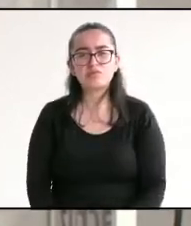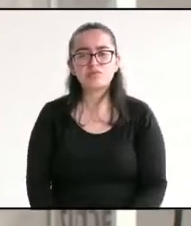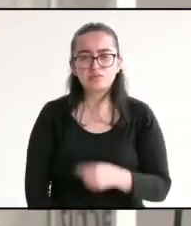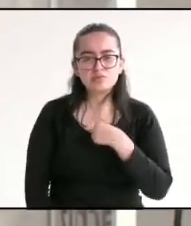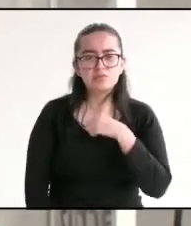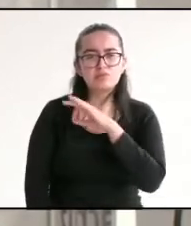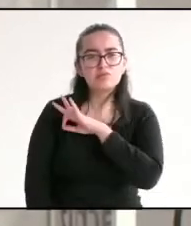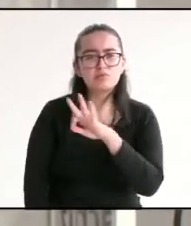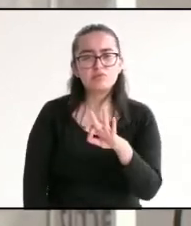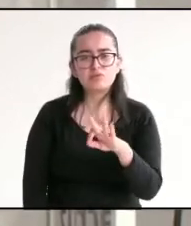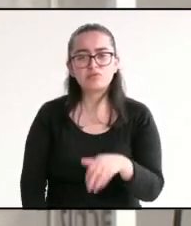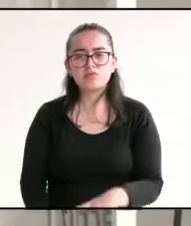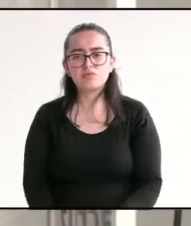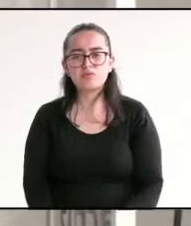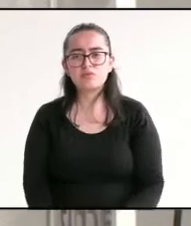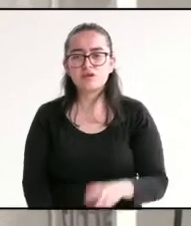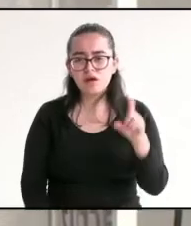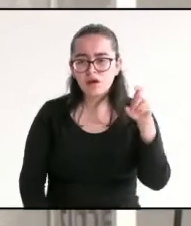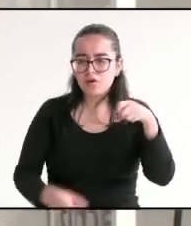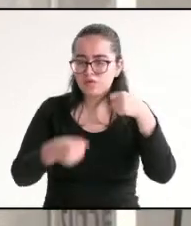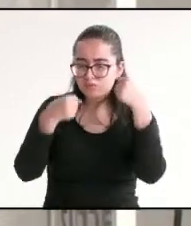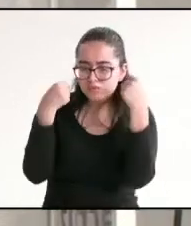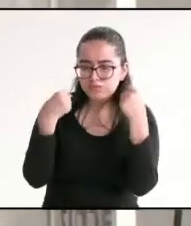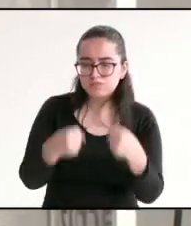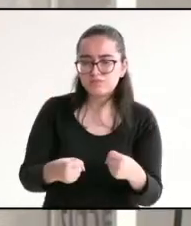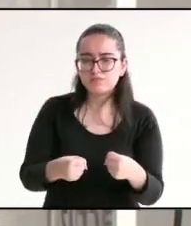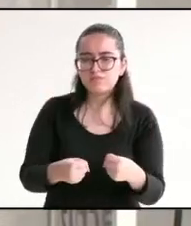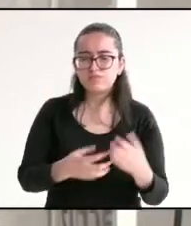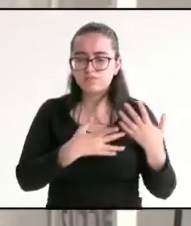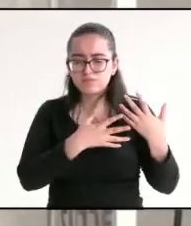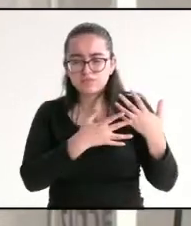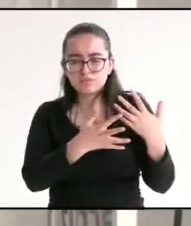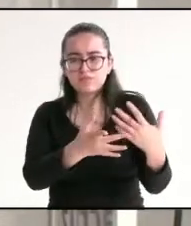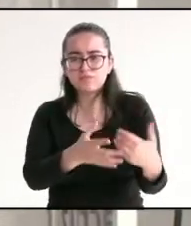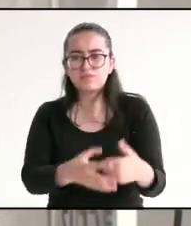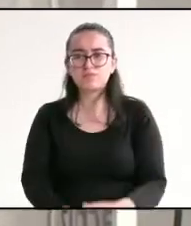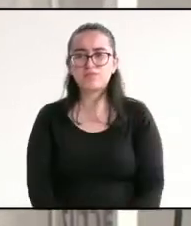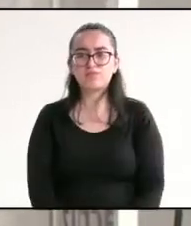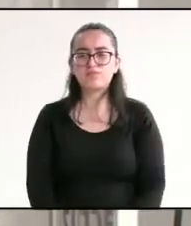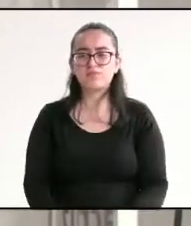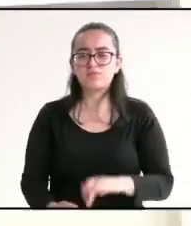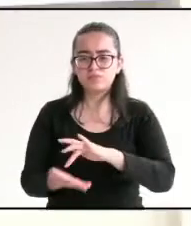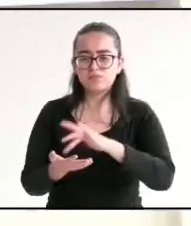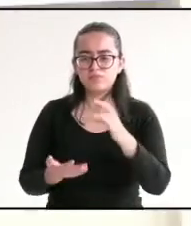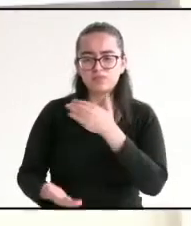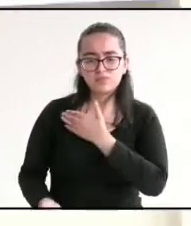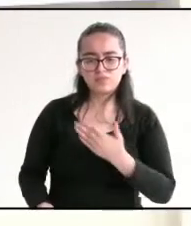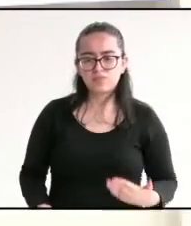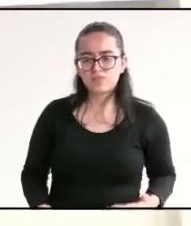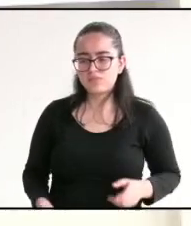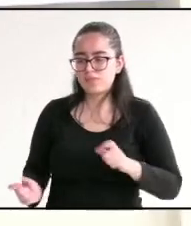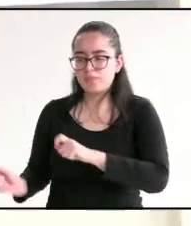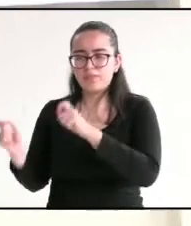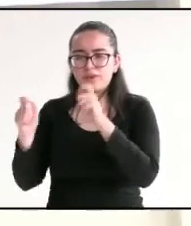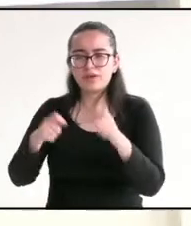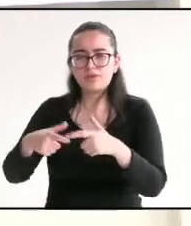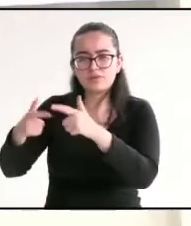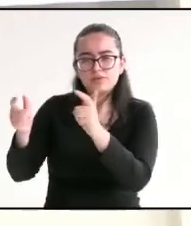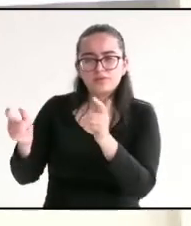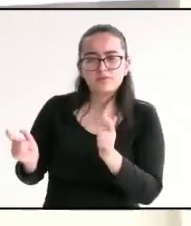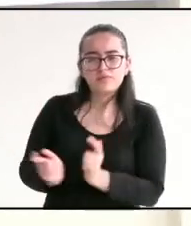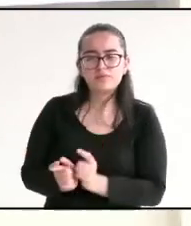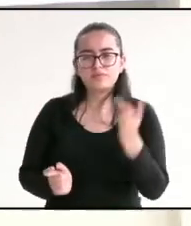poder asegurar el agua para décadas siguientes. Gracias, candidato. Continuamos con la